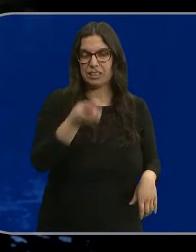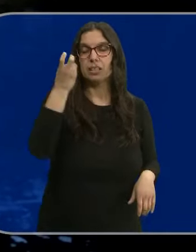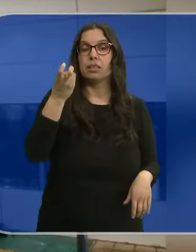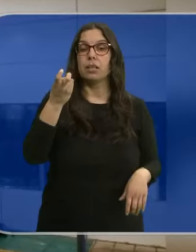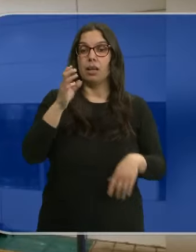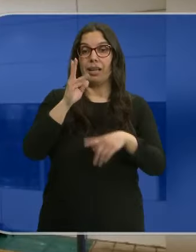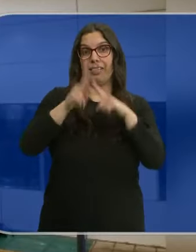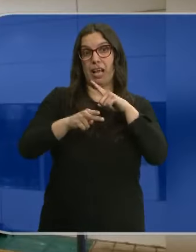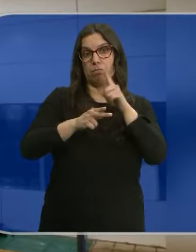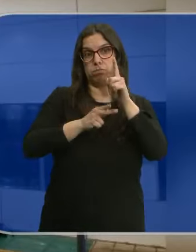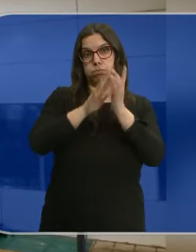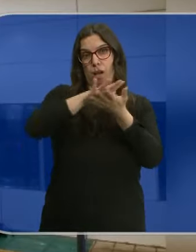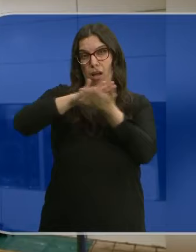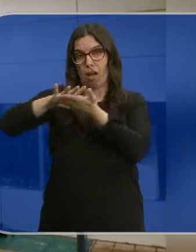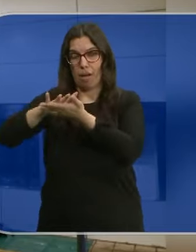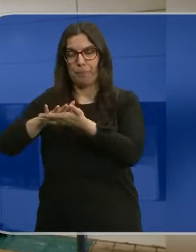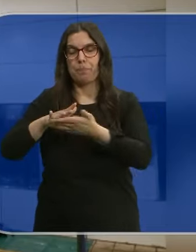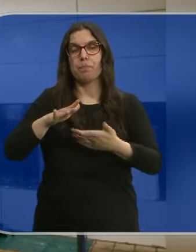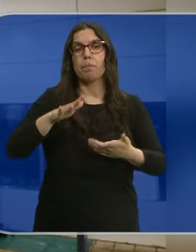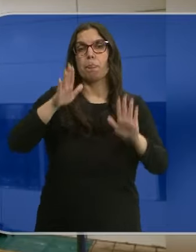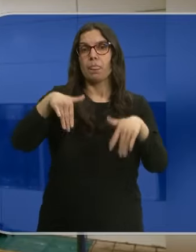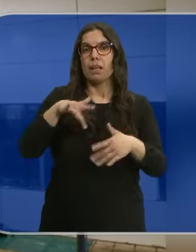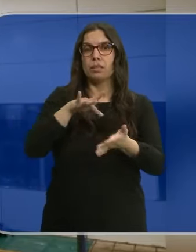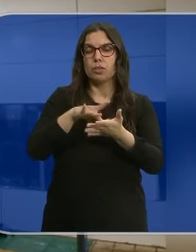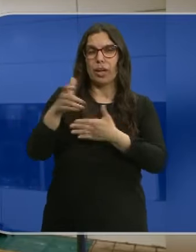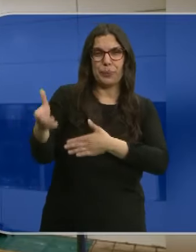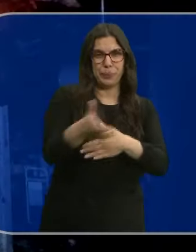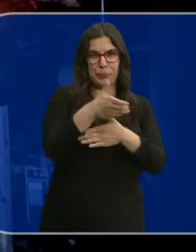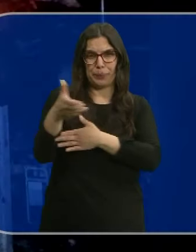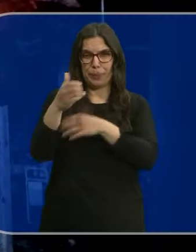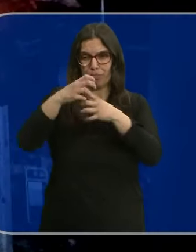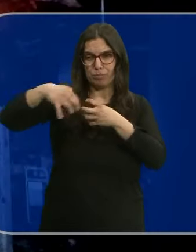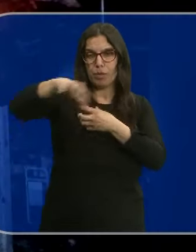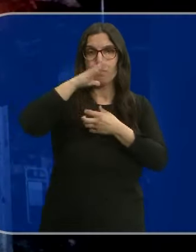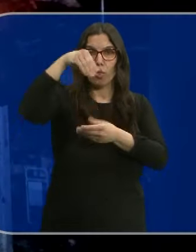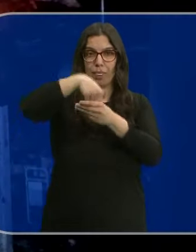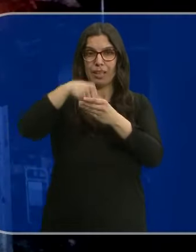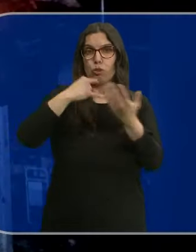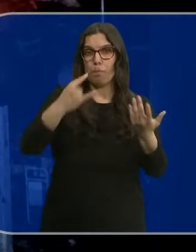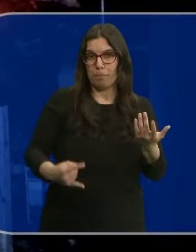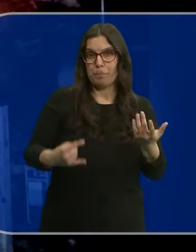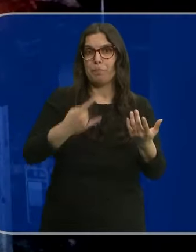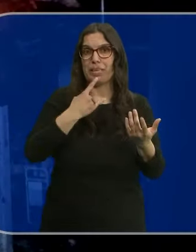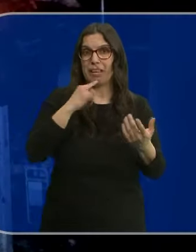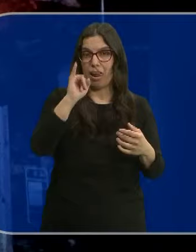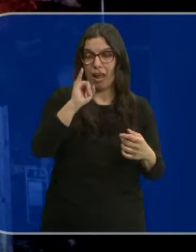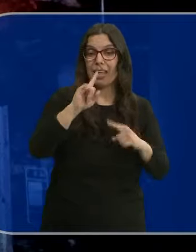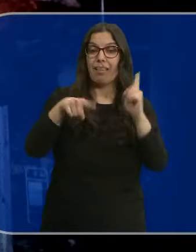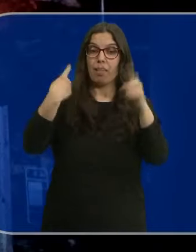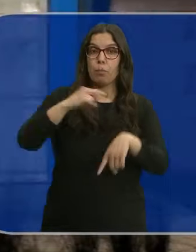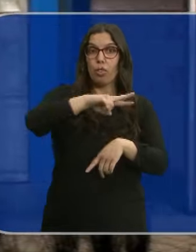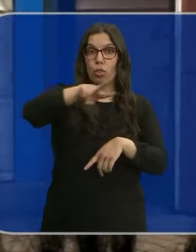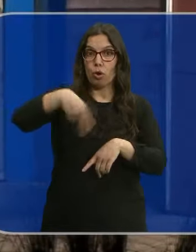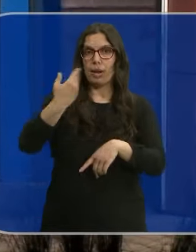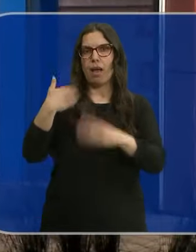que el incendio se propagase por el resto de naves. Tuvieron que utilizar espumógenos ya que dentro había baterías eléctricas y fue dos horas después